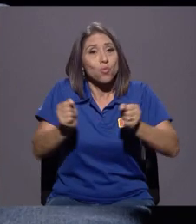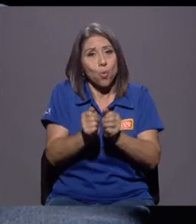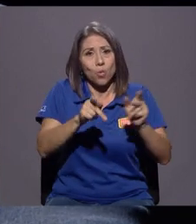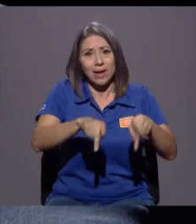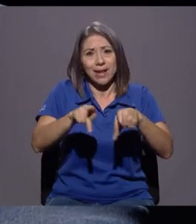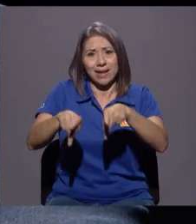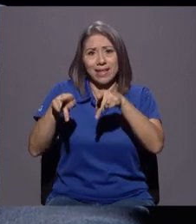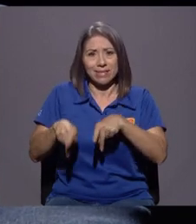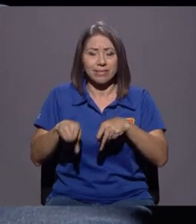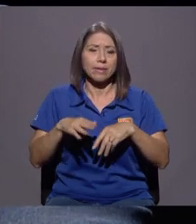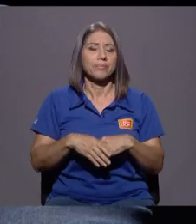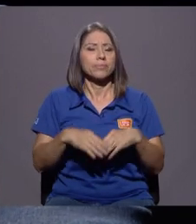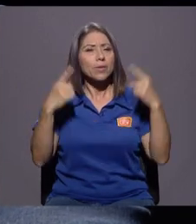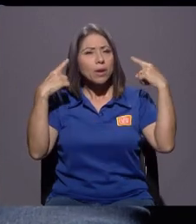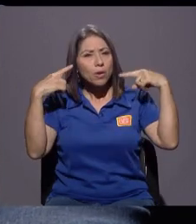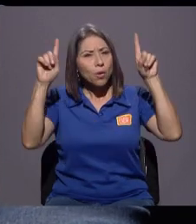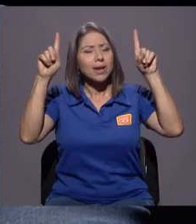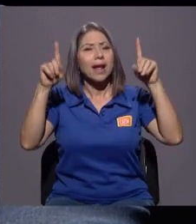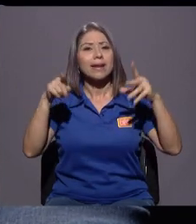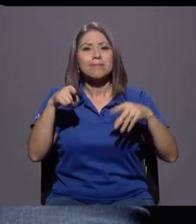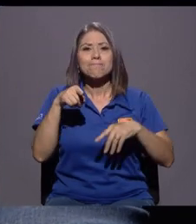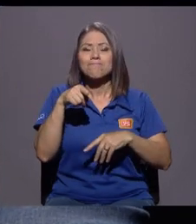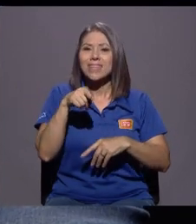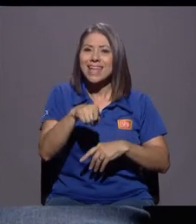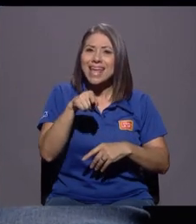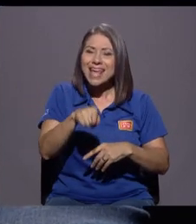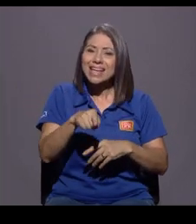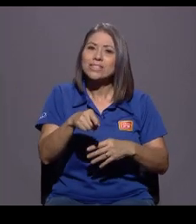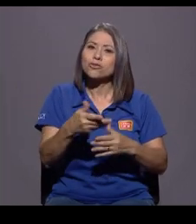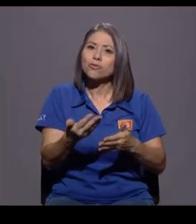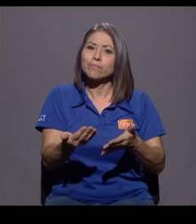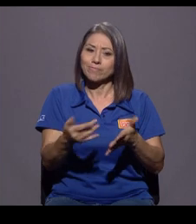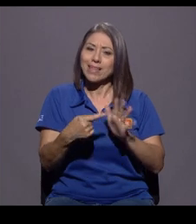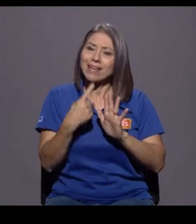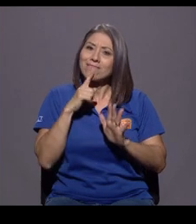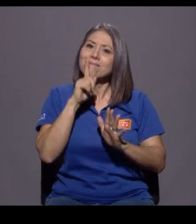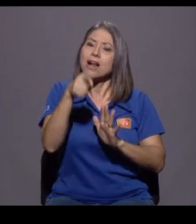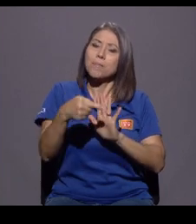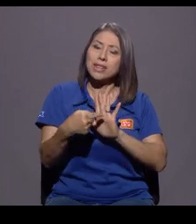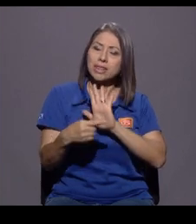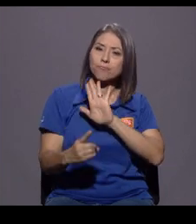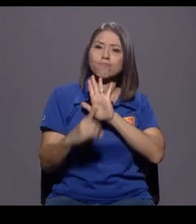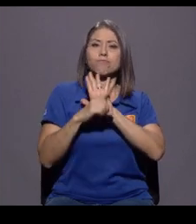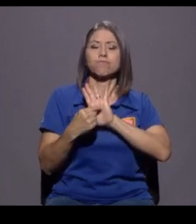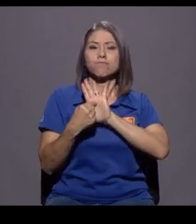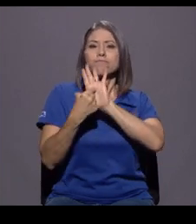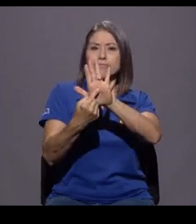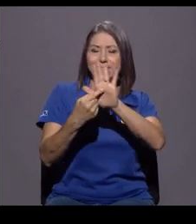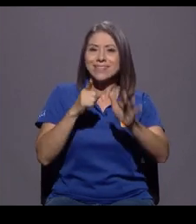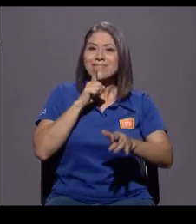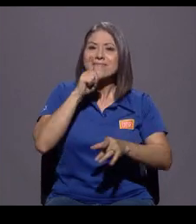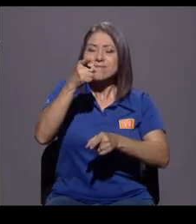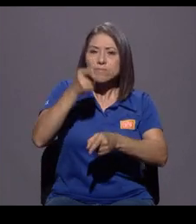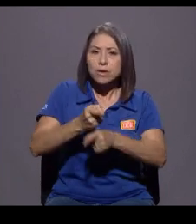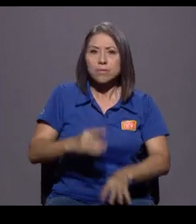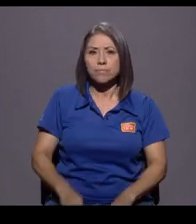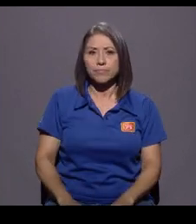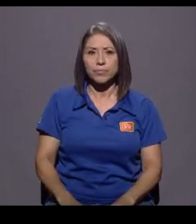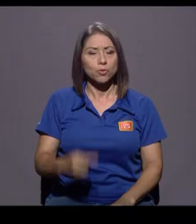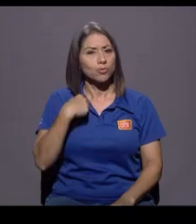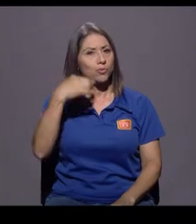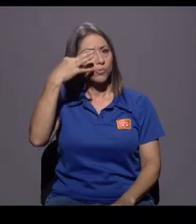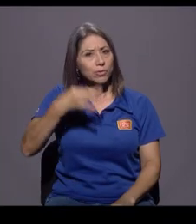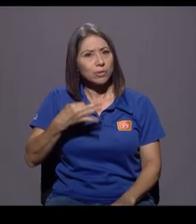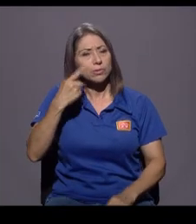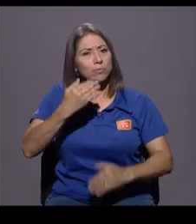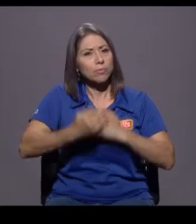¿Cómo poder lograr que esa capacidad de verdaderamente reivindicación sea efectiva? Yo creo que es un proceso,